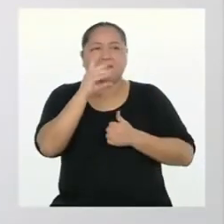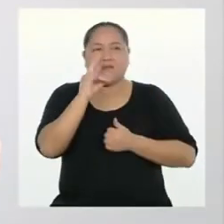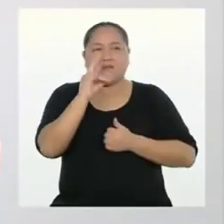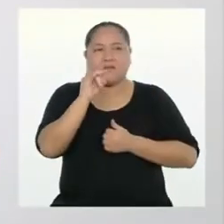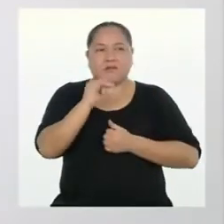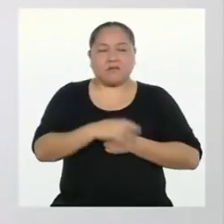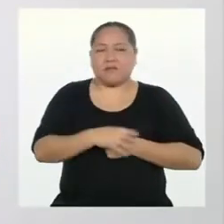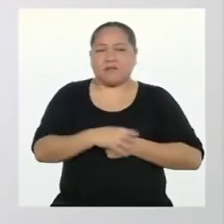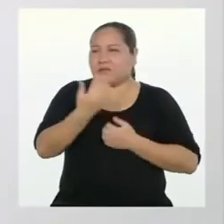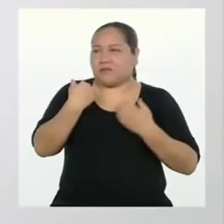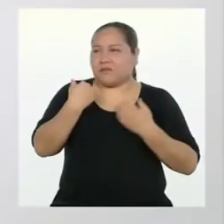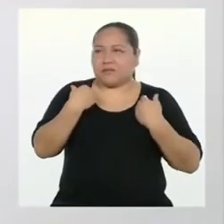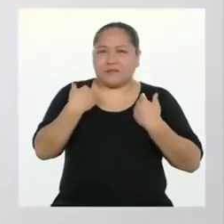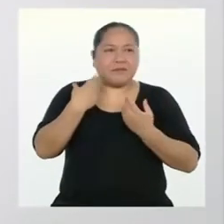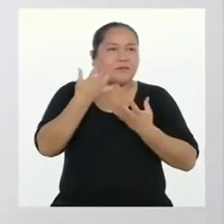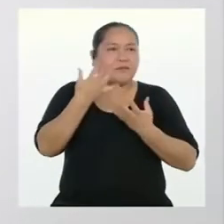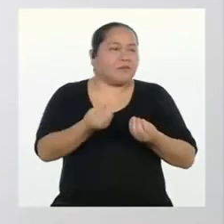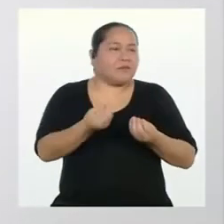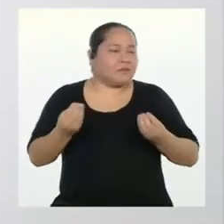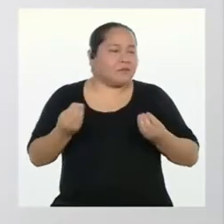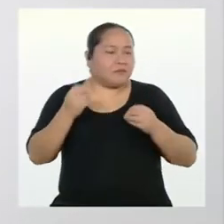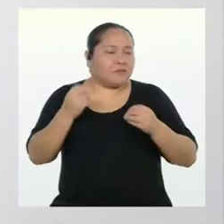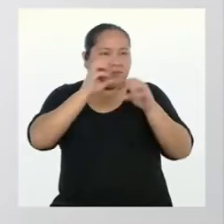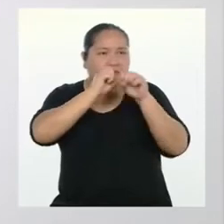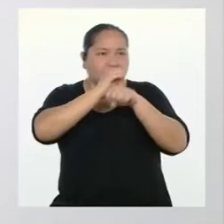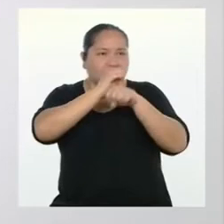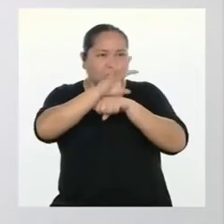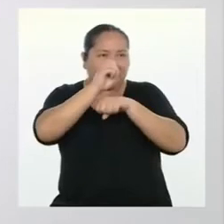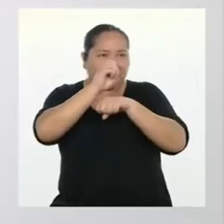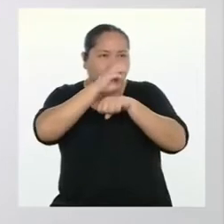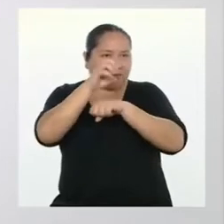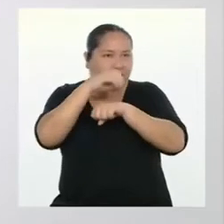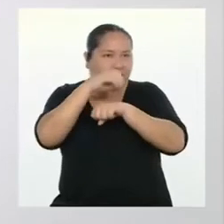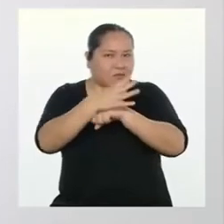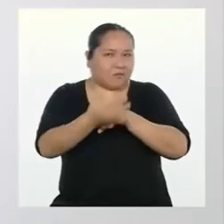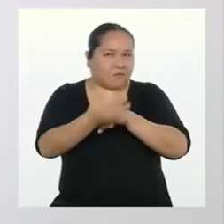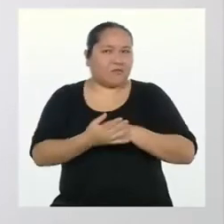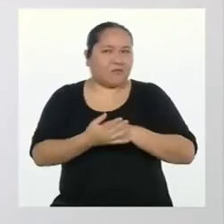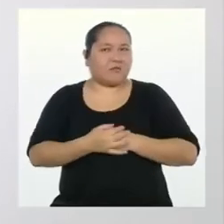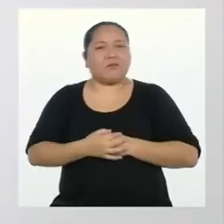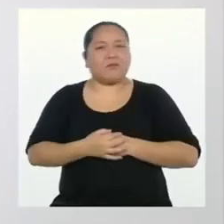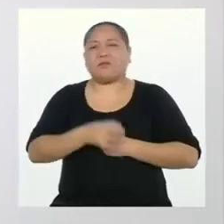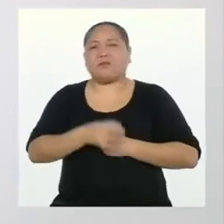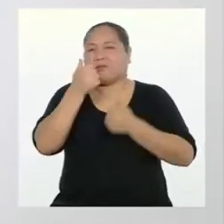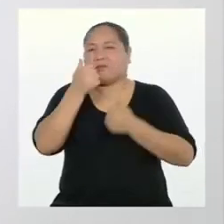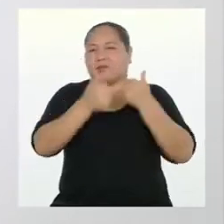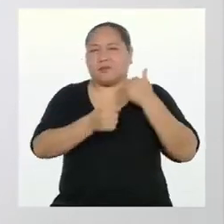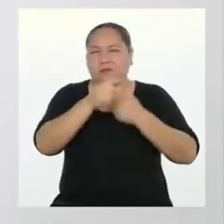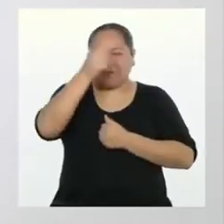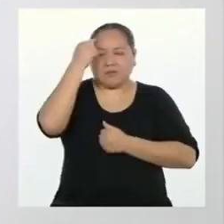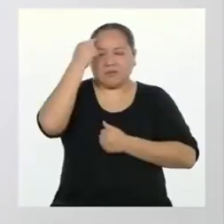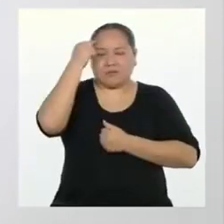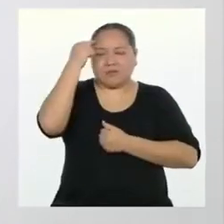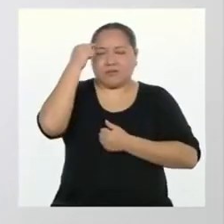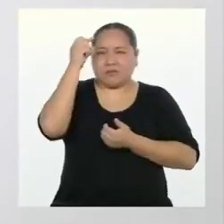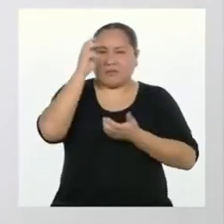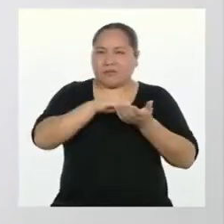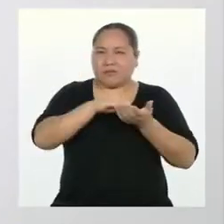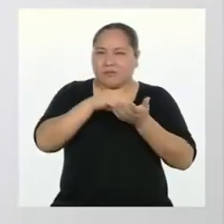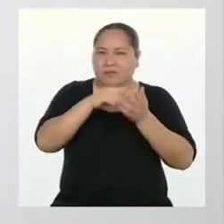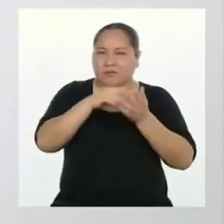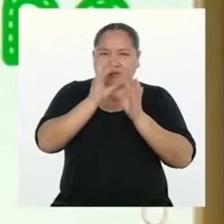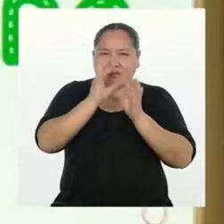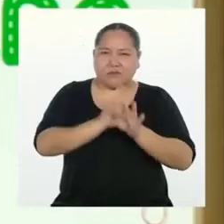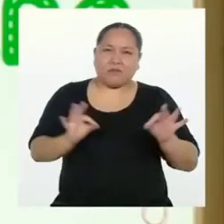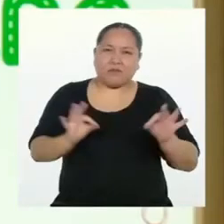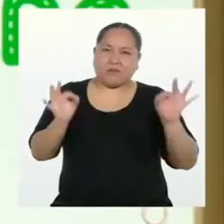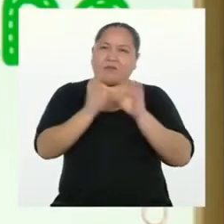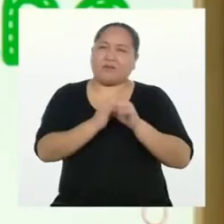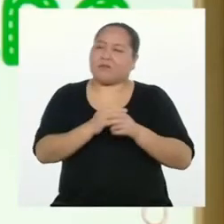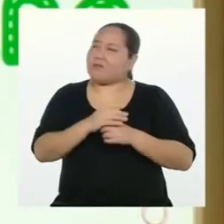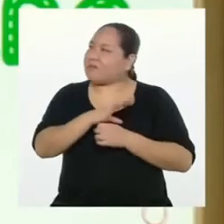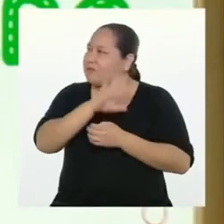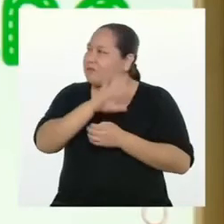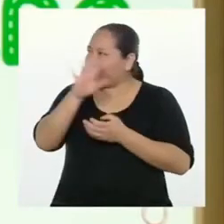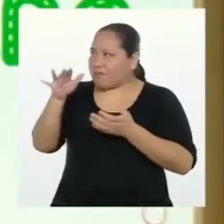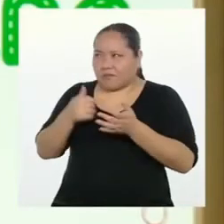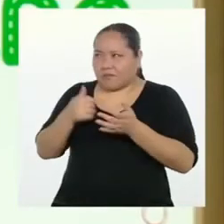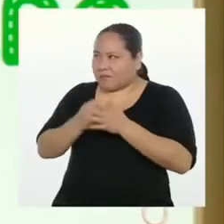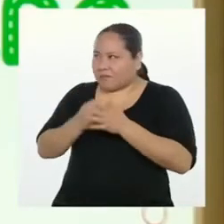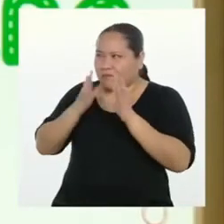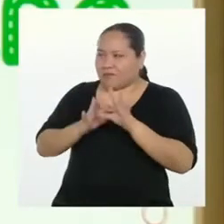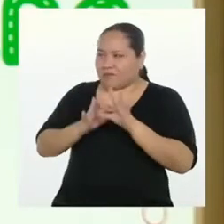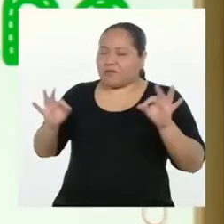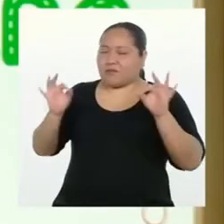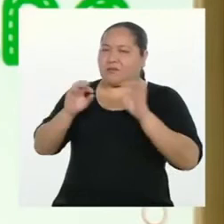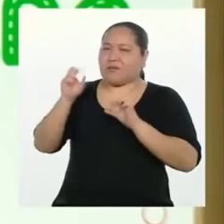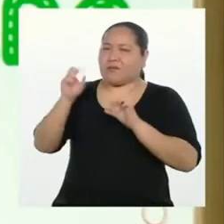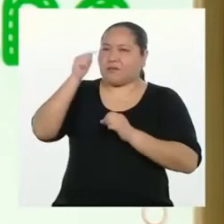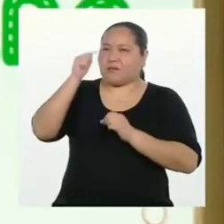Rodrigo. Tenemos muchas recomendaciones. ¿Cuál crees que es la más importante? Todas son igual de